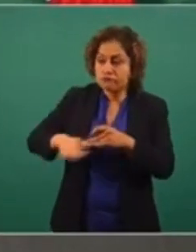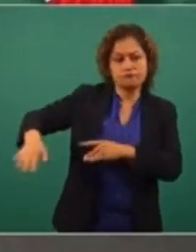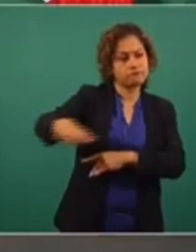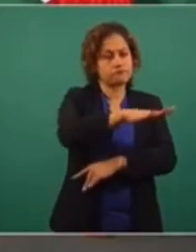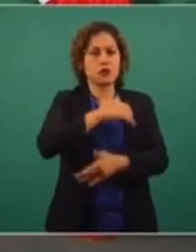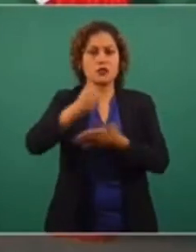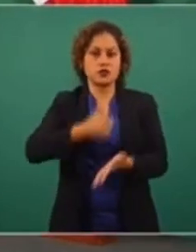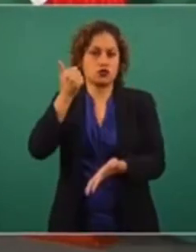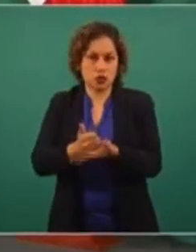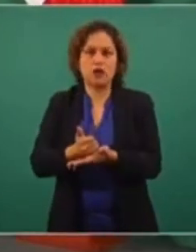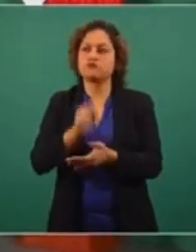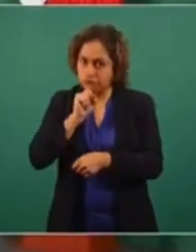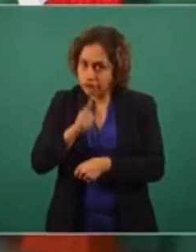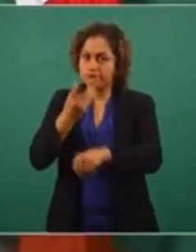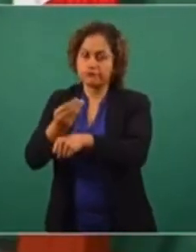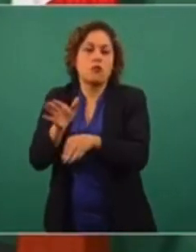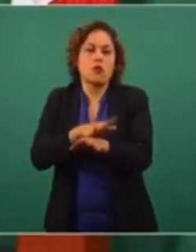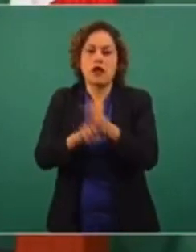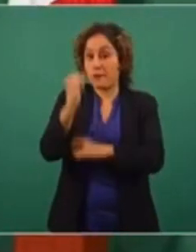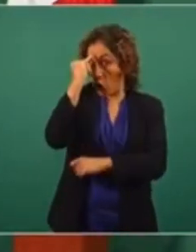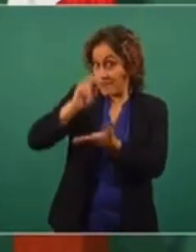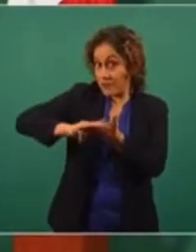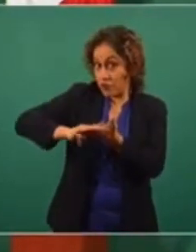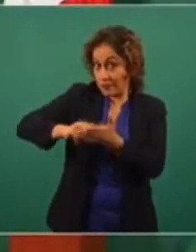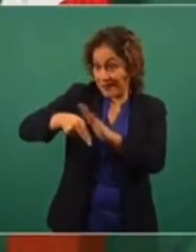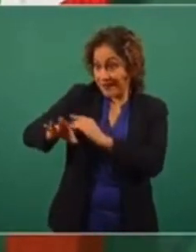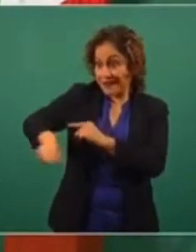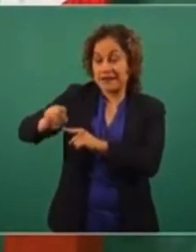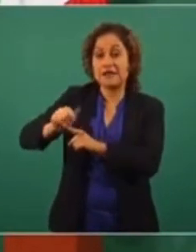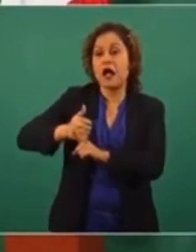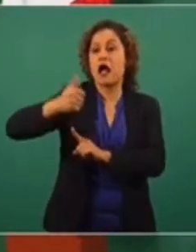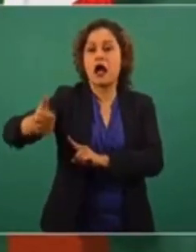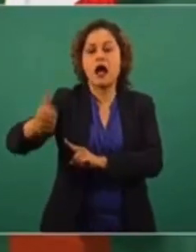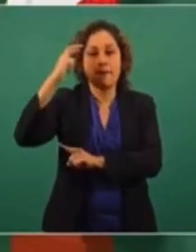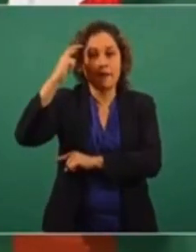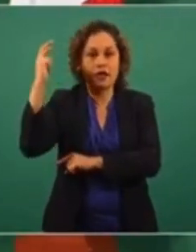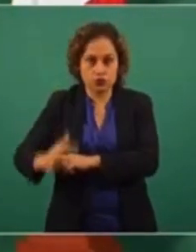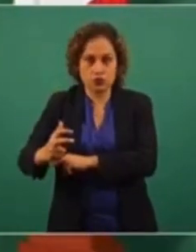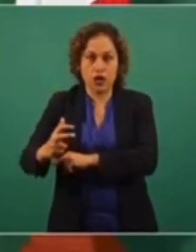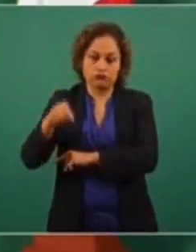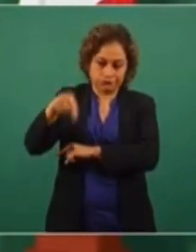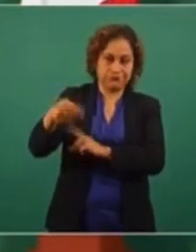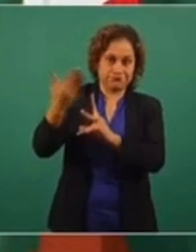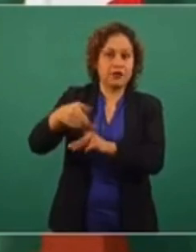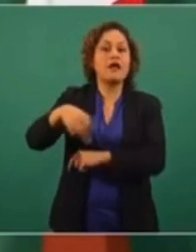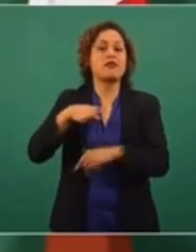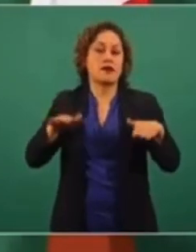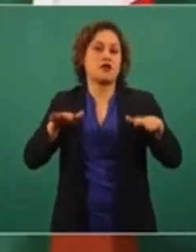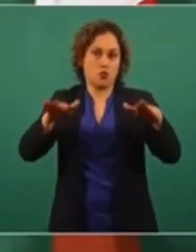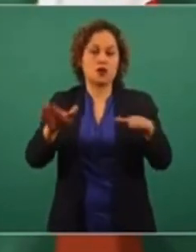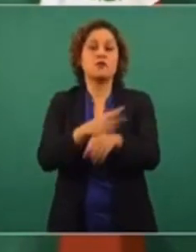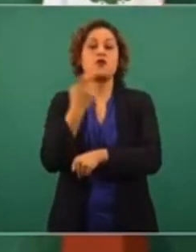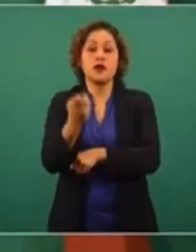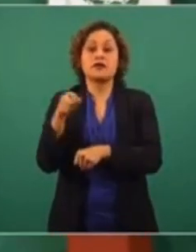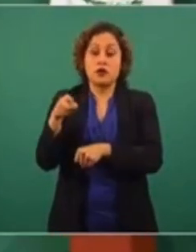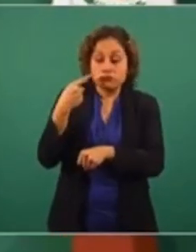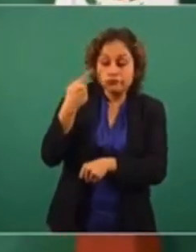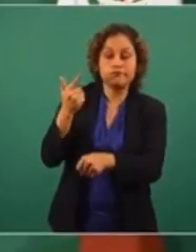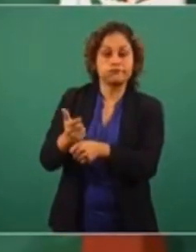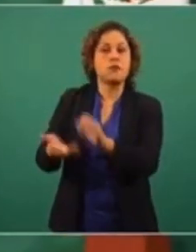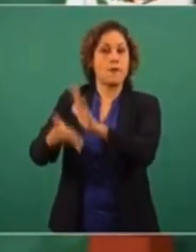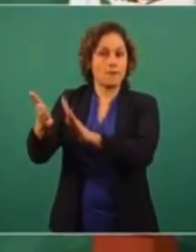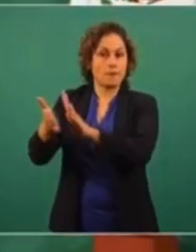de Indios Verdes a Pachuca, pasando por el aeropuerto. Apúntele bien. Trabajando para ampliar